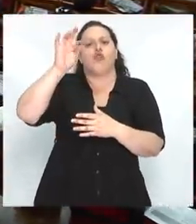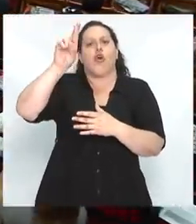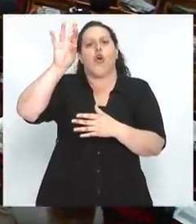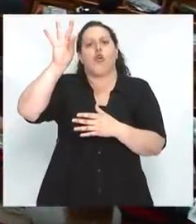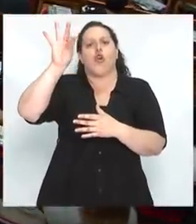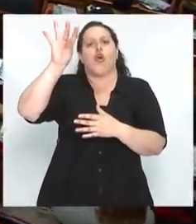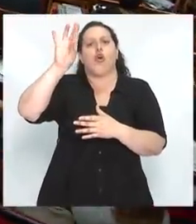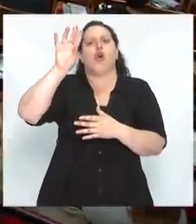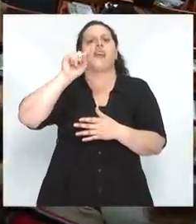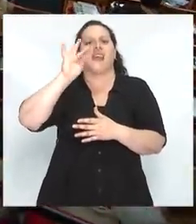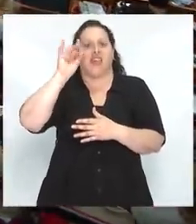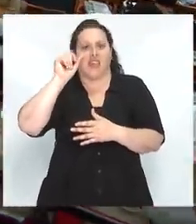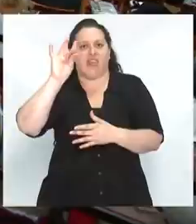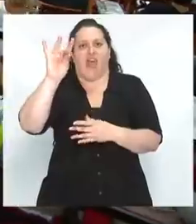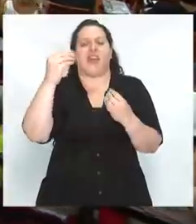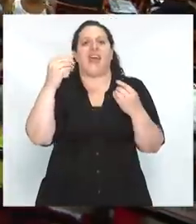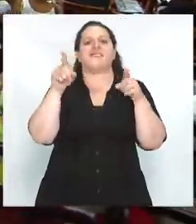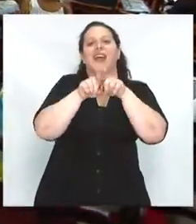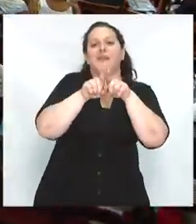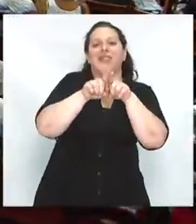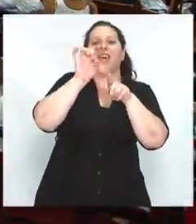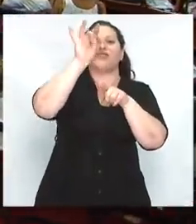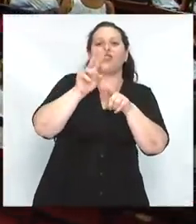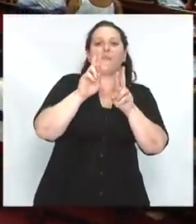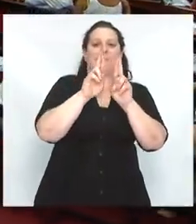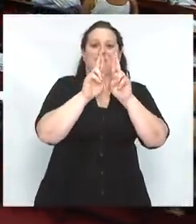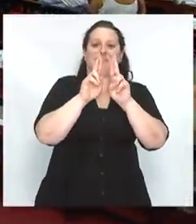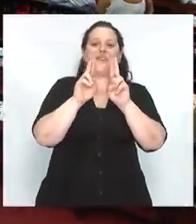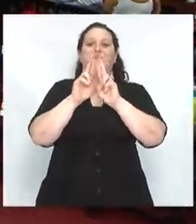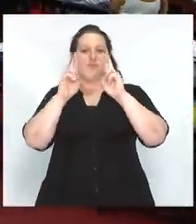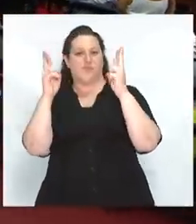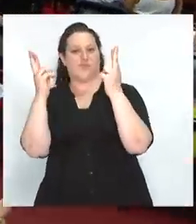entre hombres sino también hermandad entre mujeres.